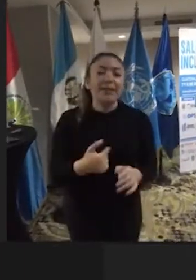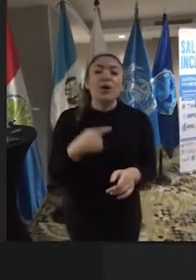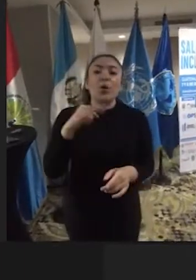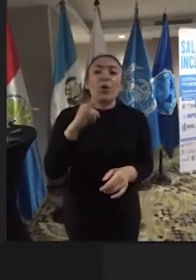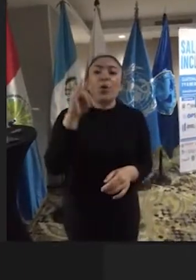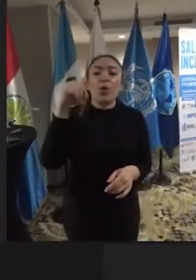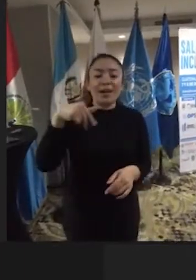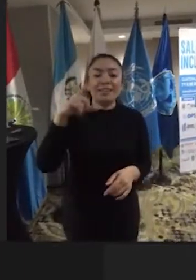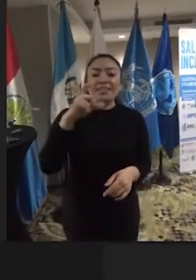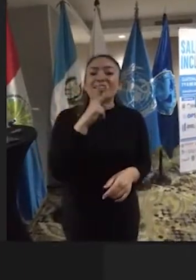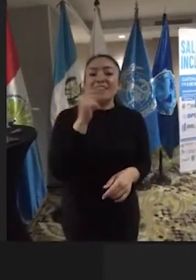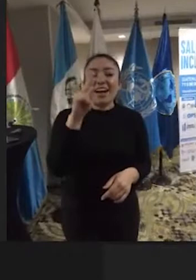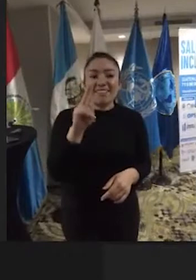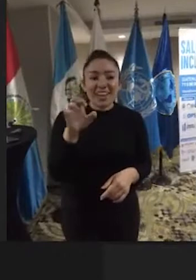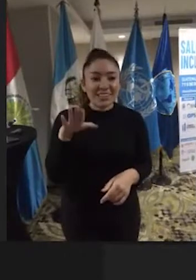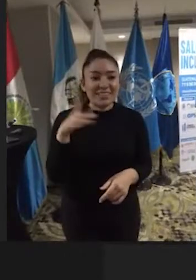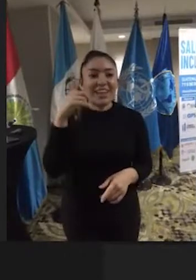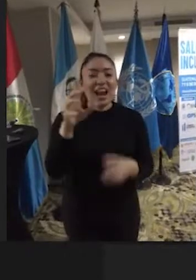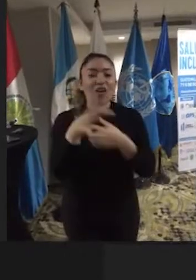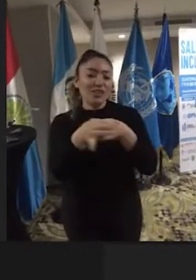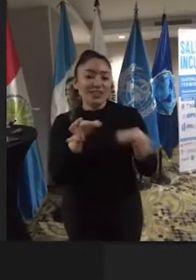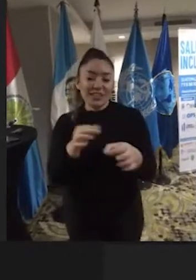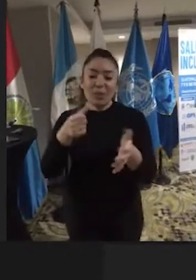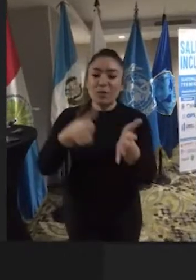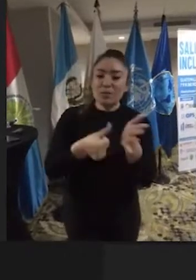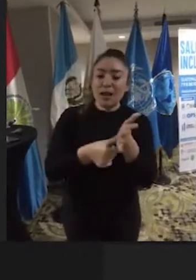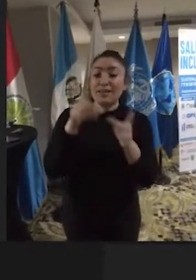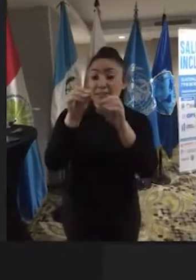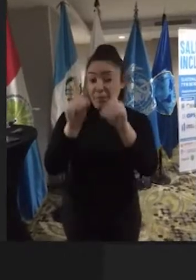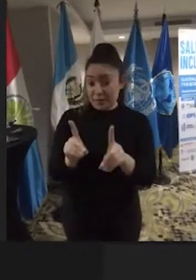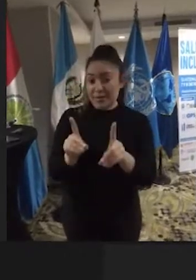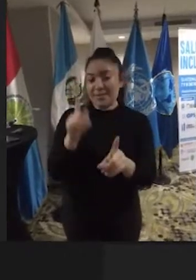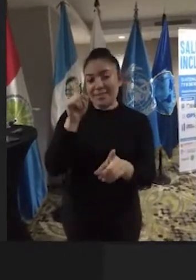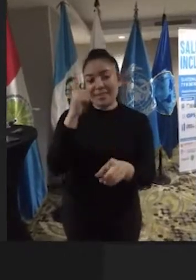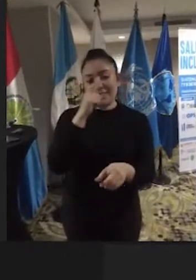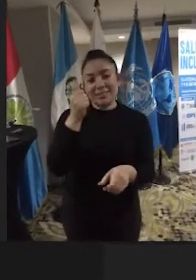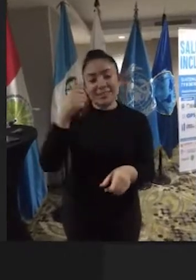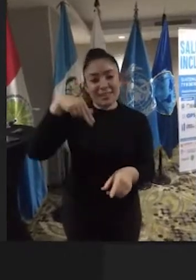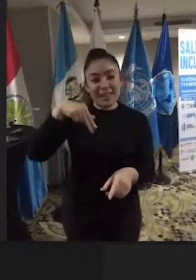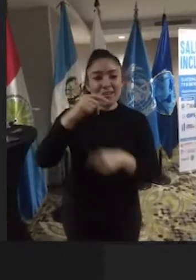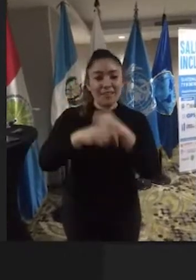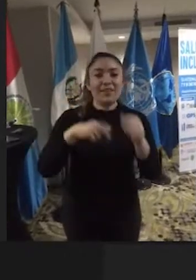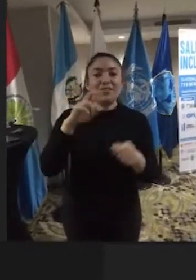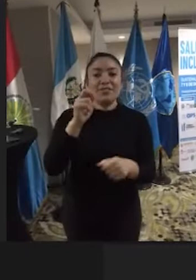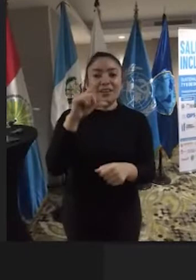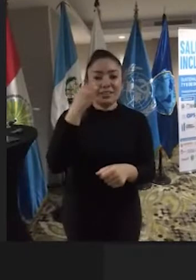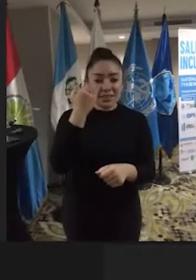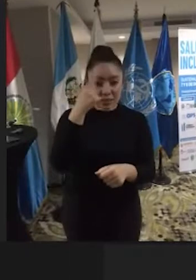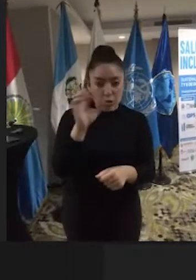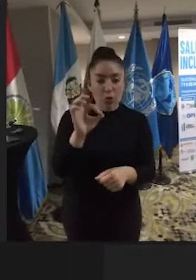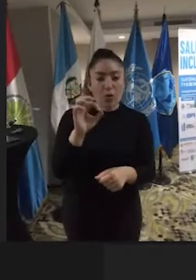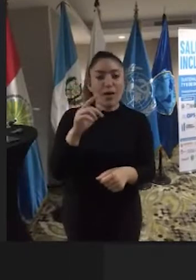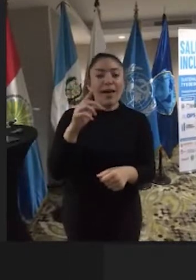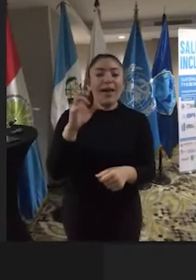Juan Chávez de la Oficina Municipal de Discapacidad de San Francisco, el Alto. Nos quedó muy claro tu